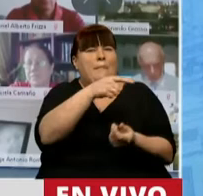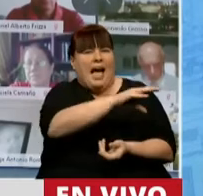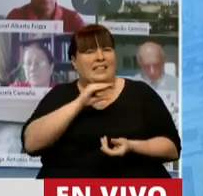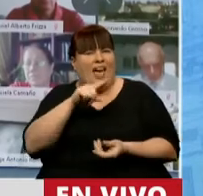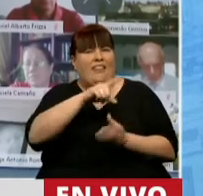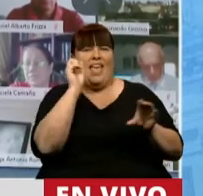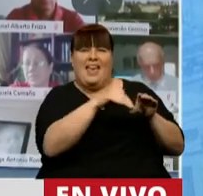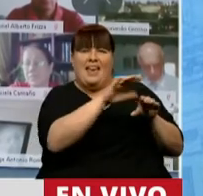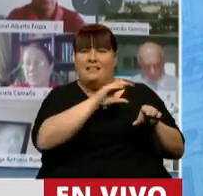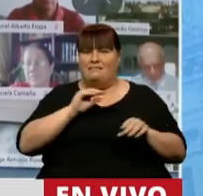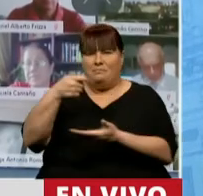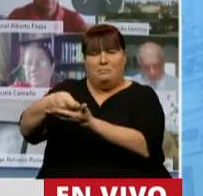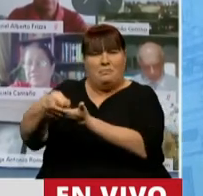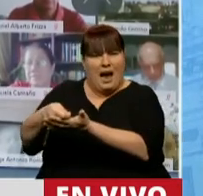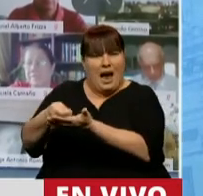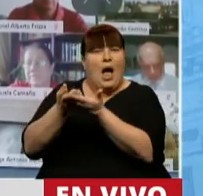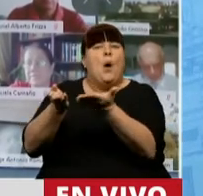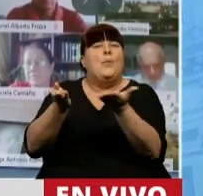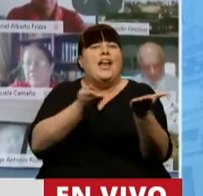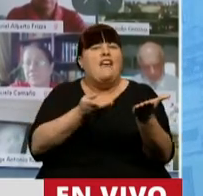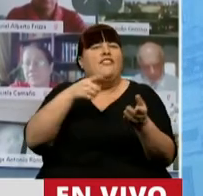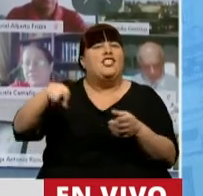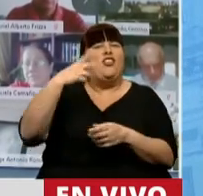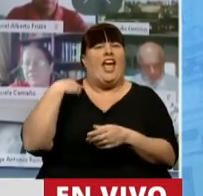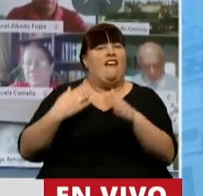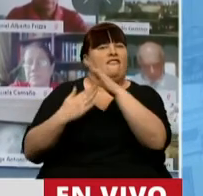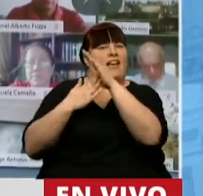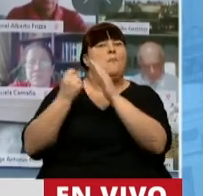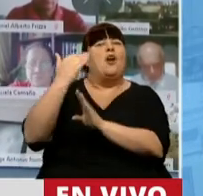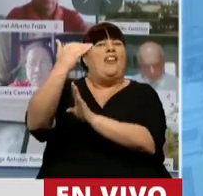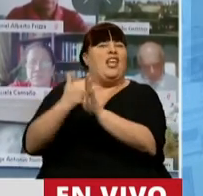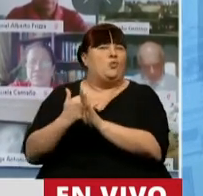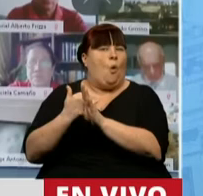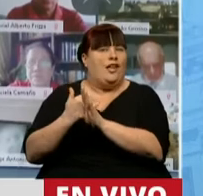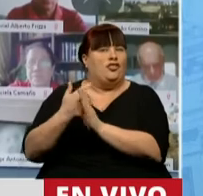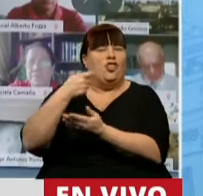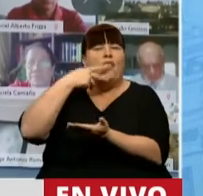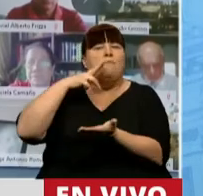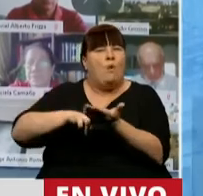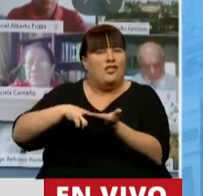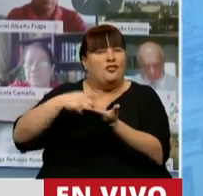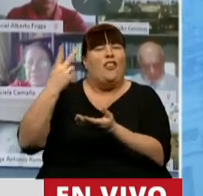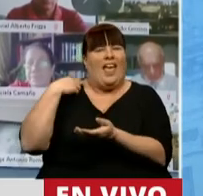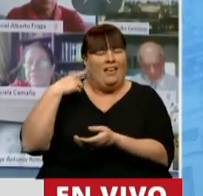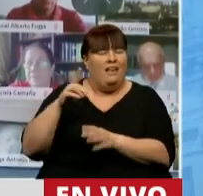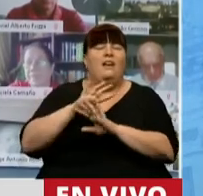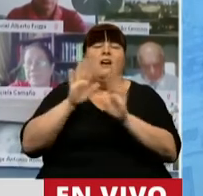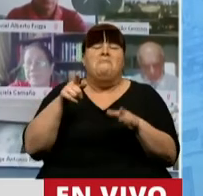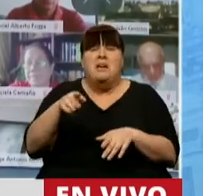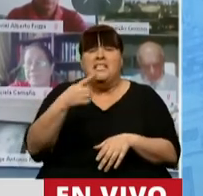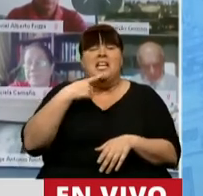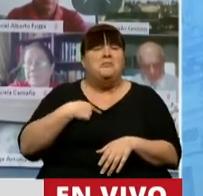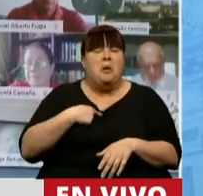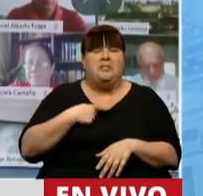recursos del Fondo de Garantía de Sustentabilidad los beneficios que tuvieron las patronales con la rebaja de contribuciones patronales? Bueno, esa respuesta